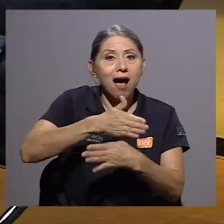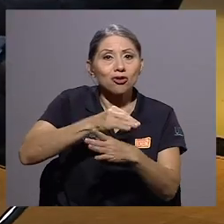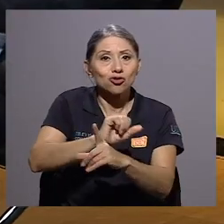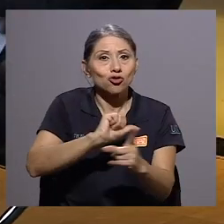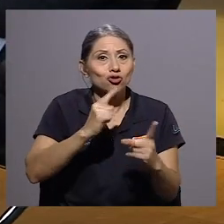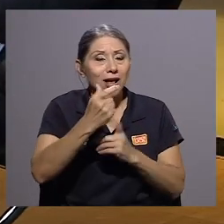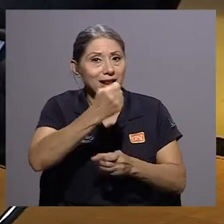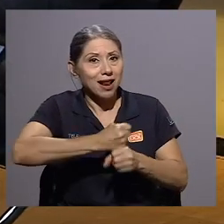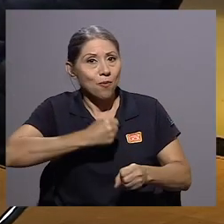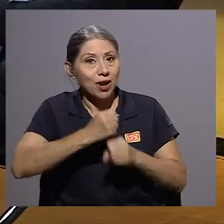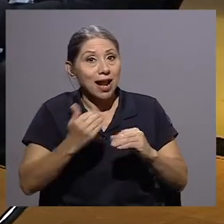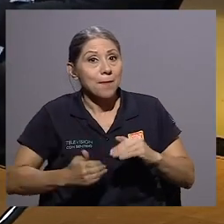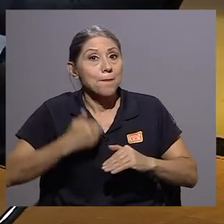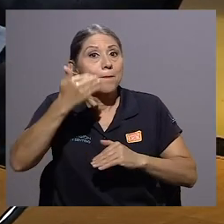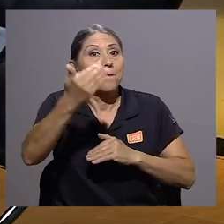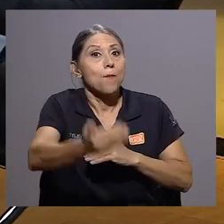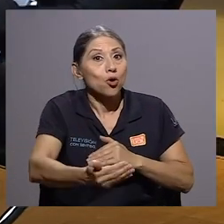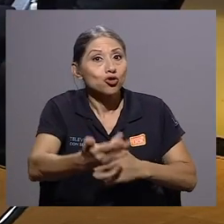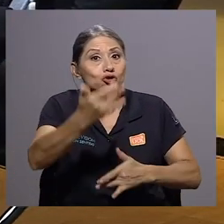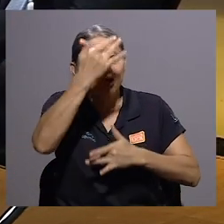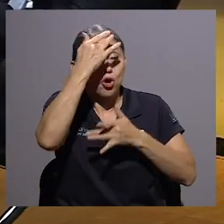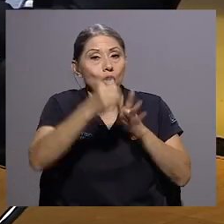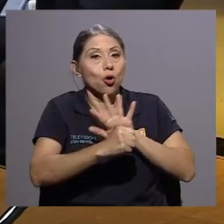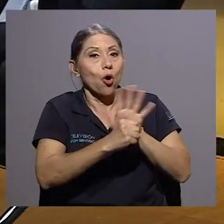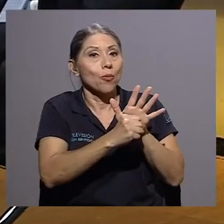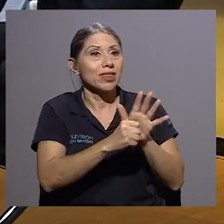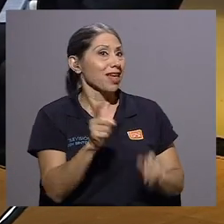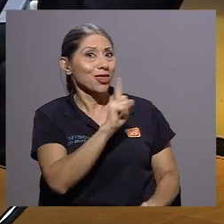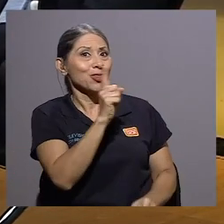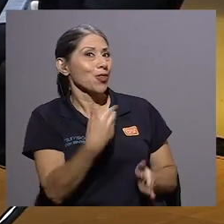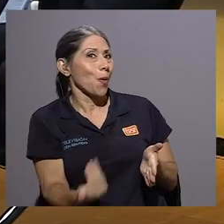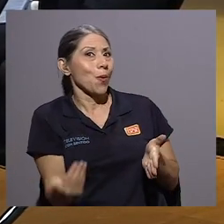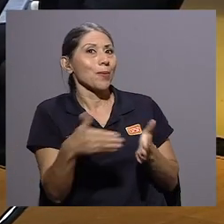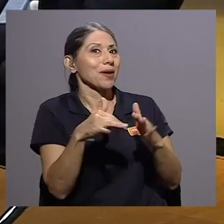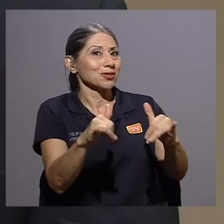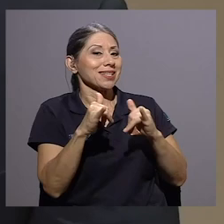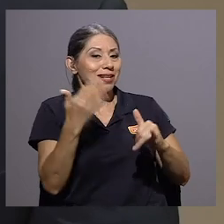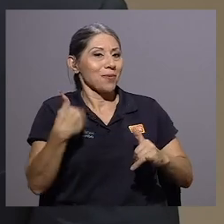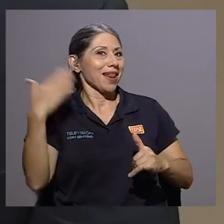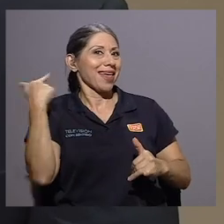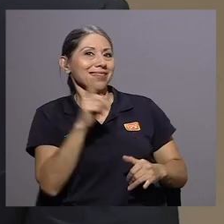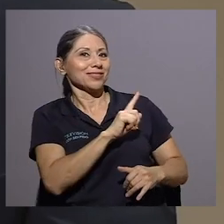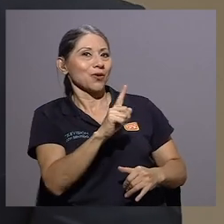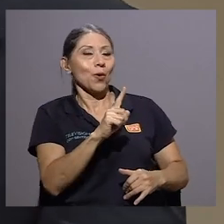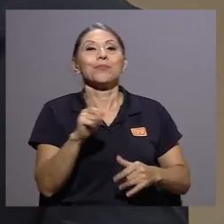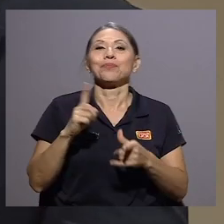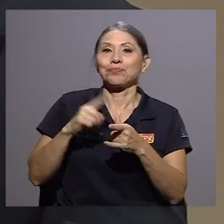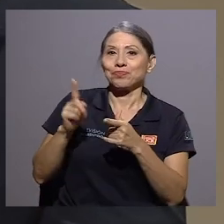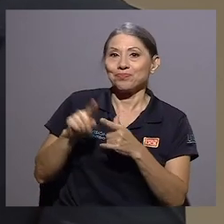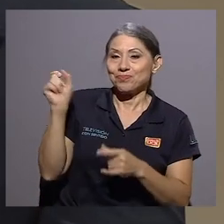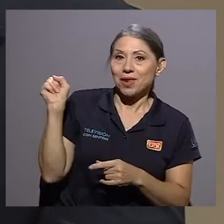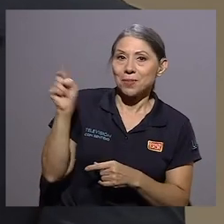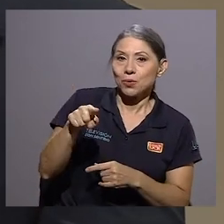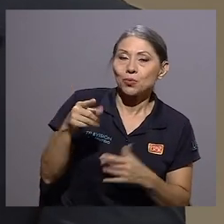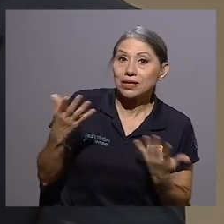laboral post En marco, no volveremos a ser los mismos. No, volveremos a ser los mismos. Y entonces la pregunta es, bueno, pero si estos